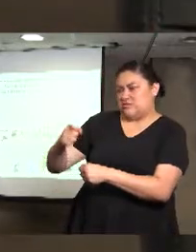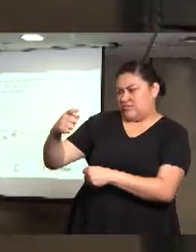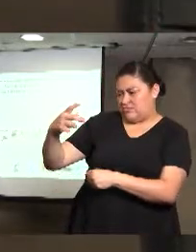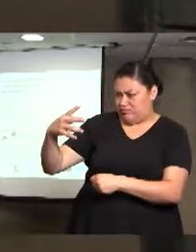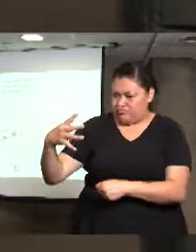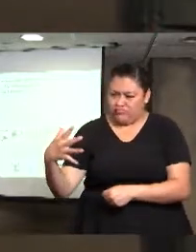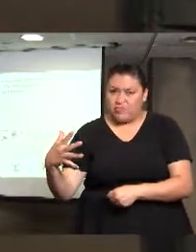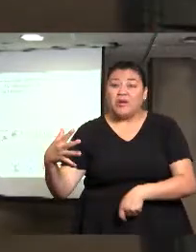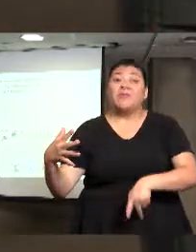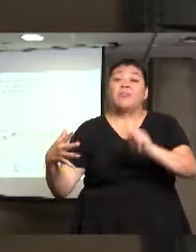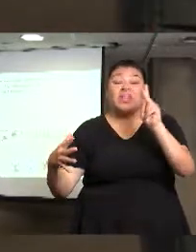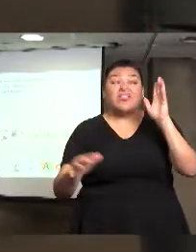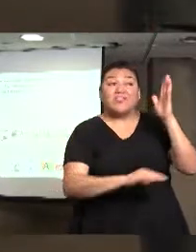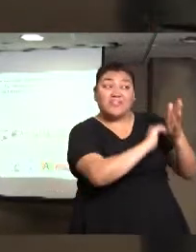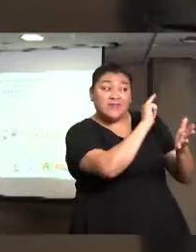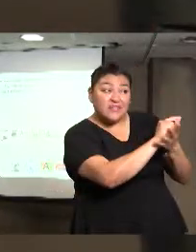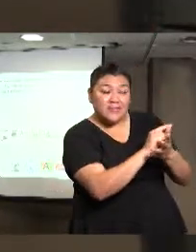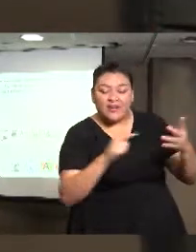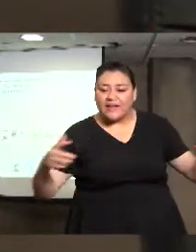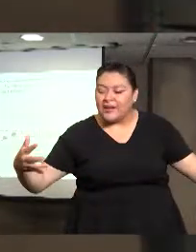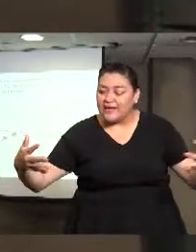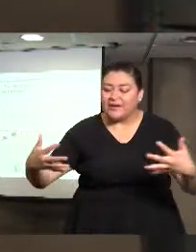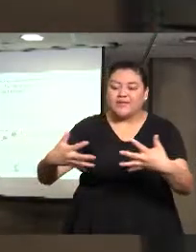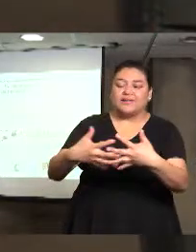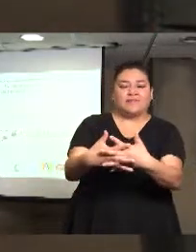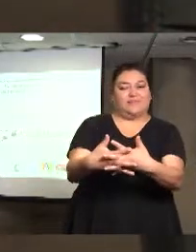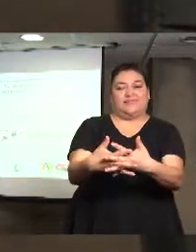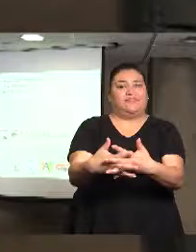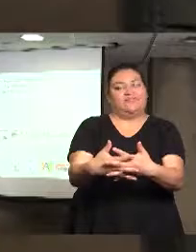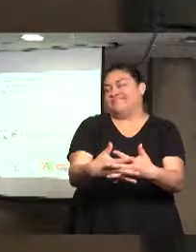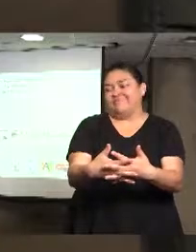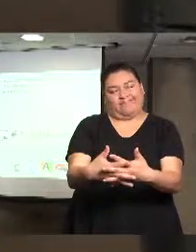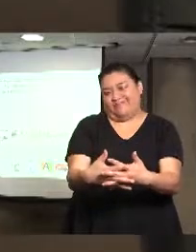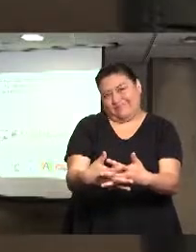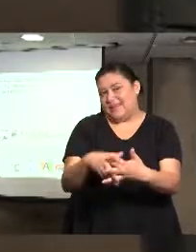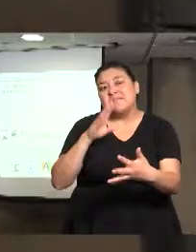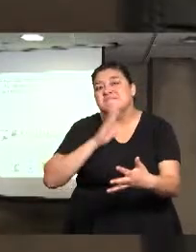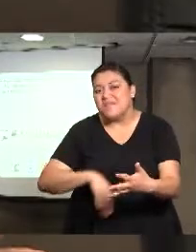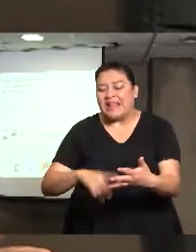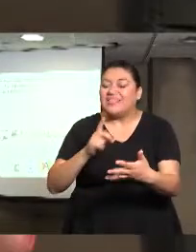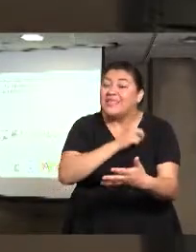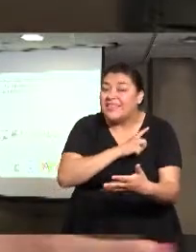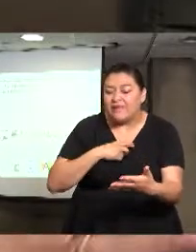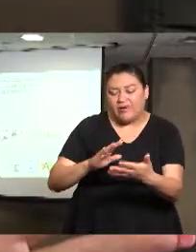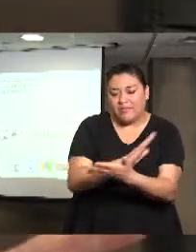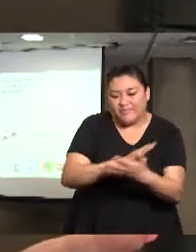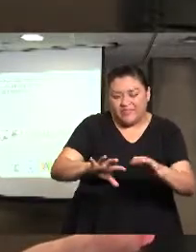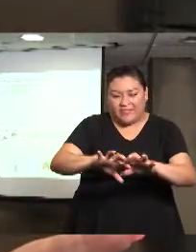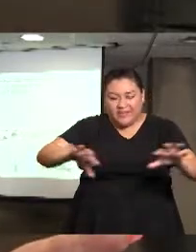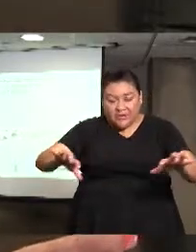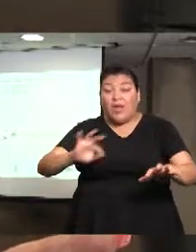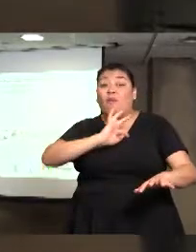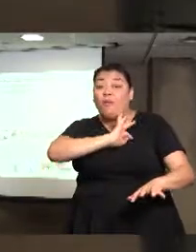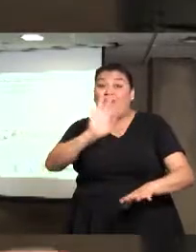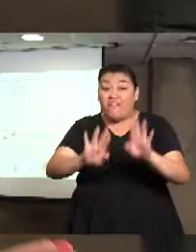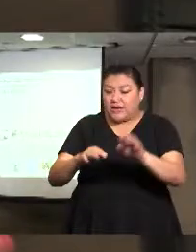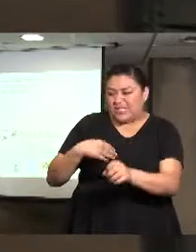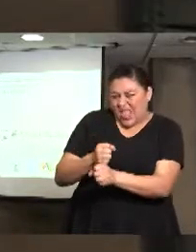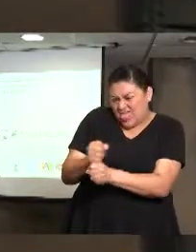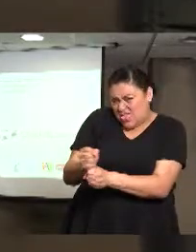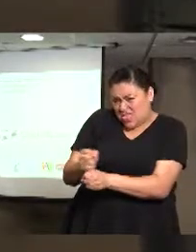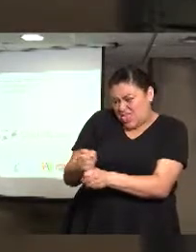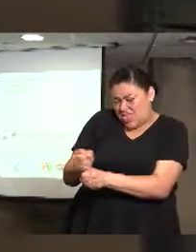fusionados, entonces, los reportes que se hacen en torno, los números que hay en torno a la trata de personas, puede ser trata, pero puede ser explotación, entonces,